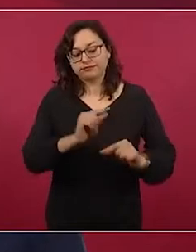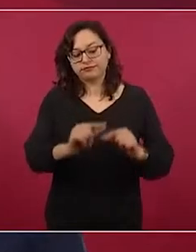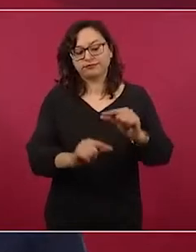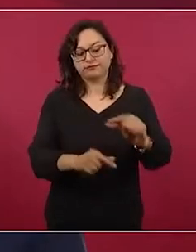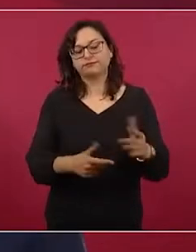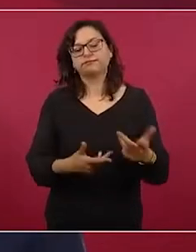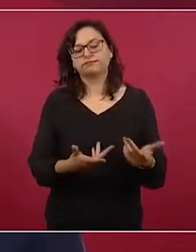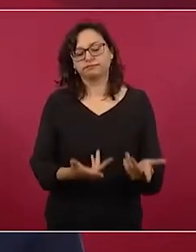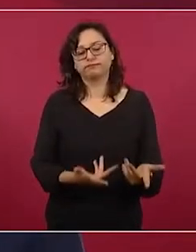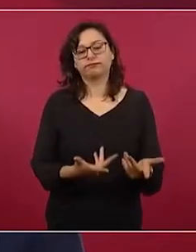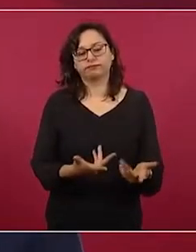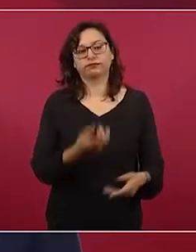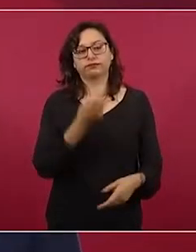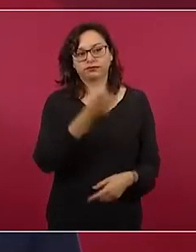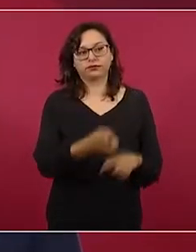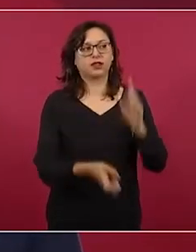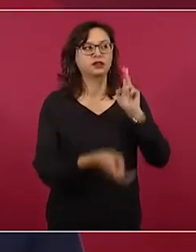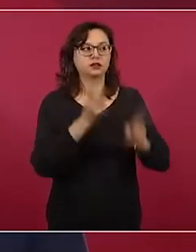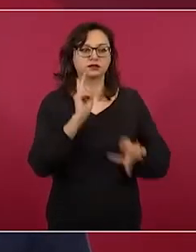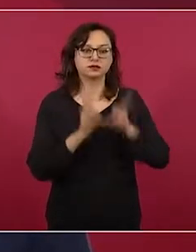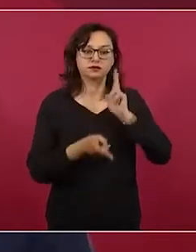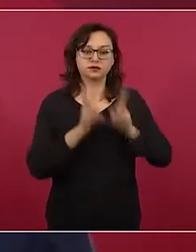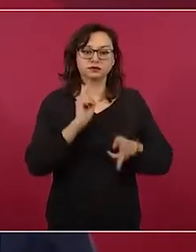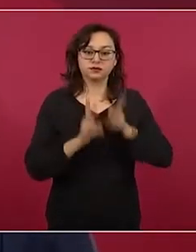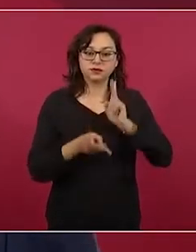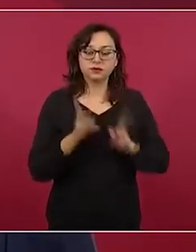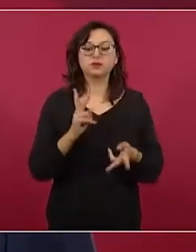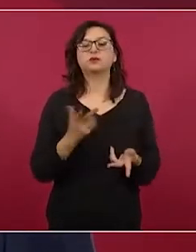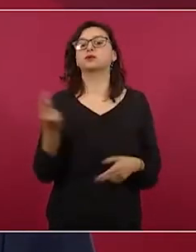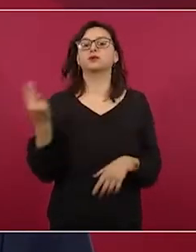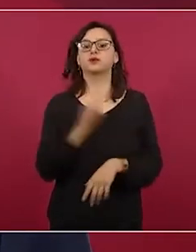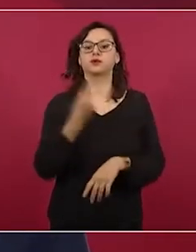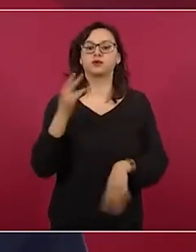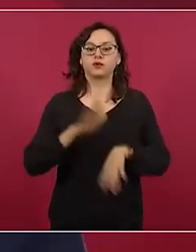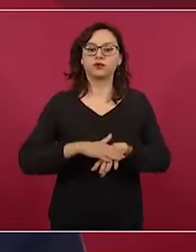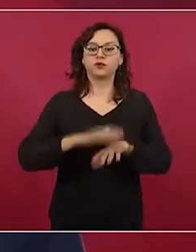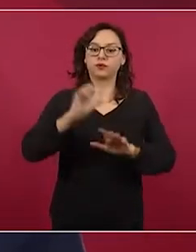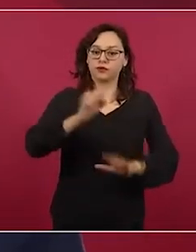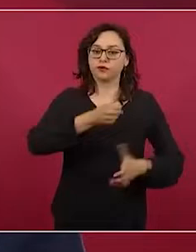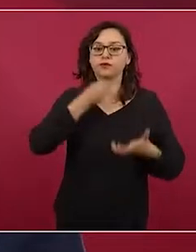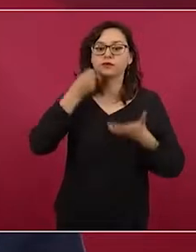de que tiene que haber más inversión.